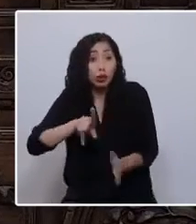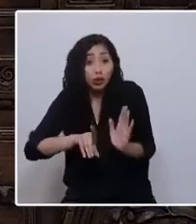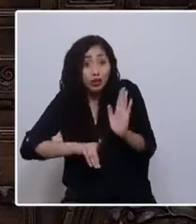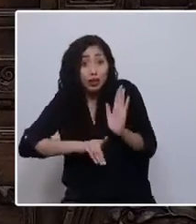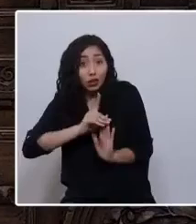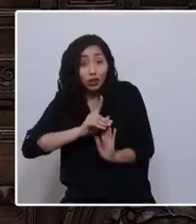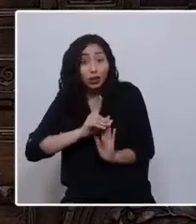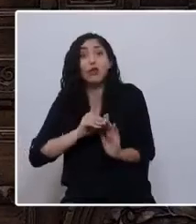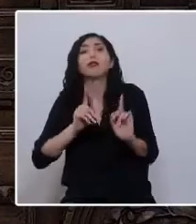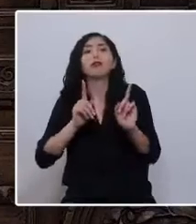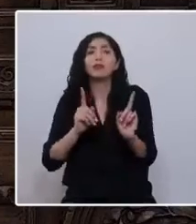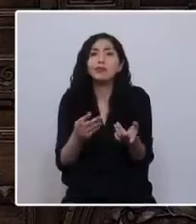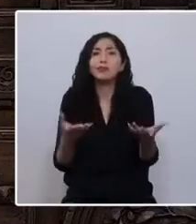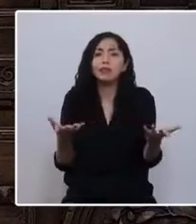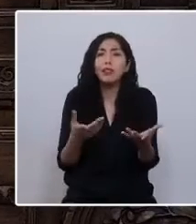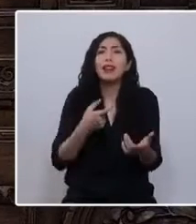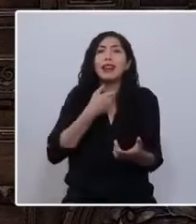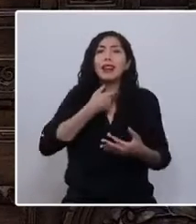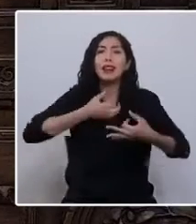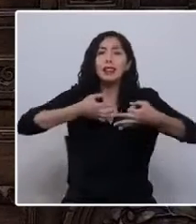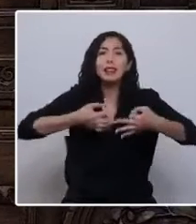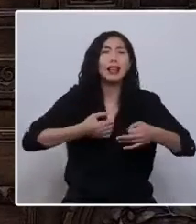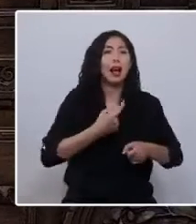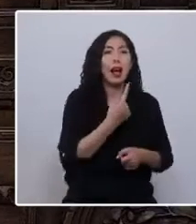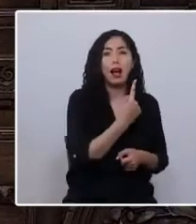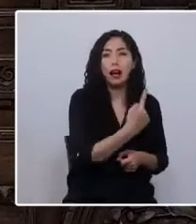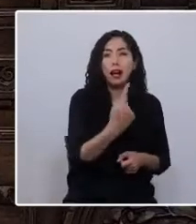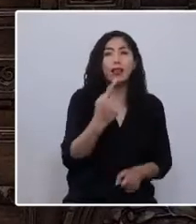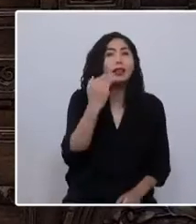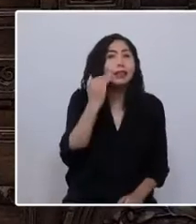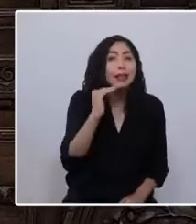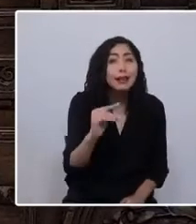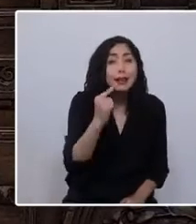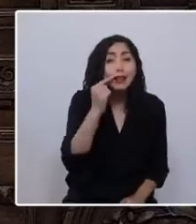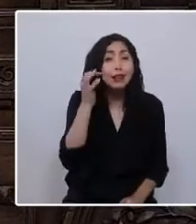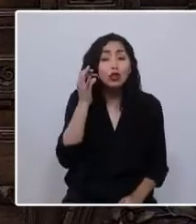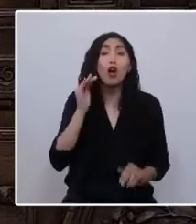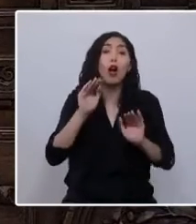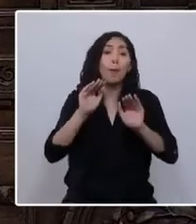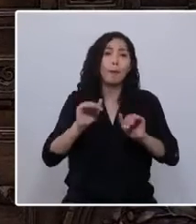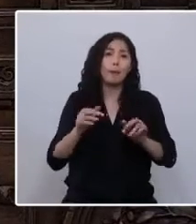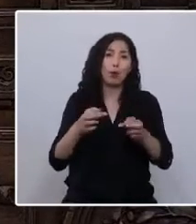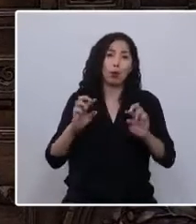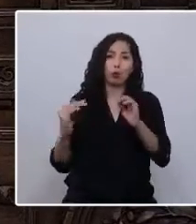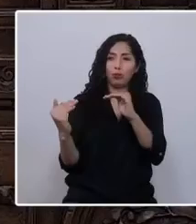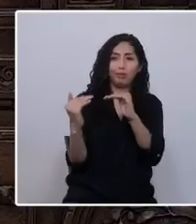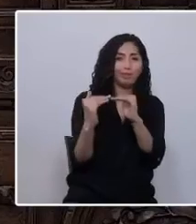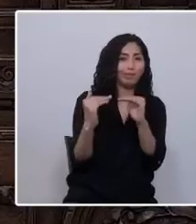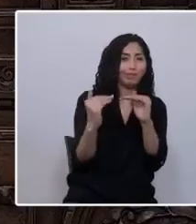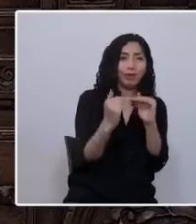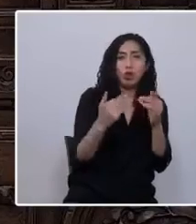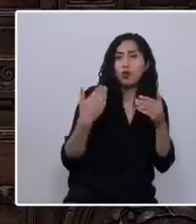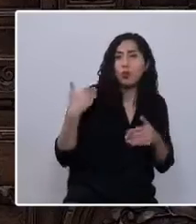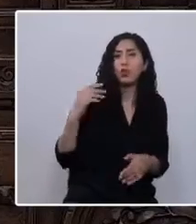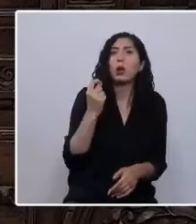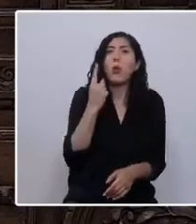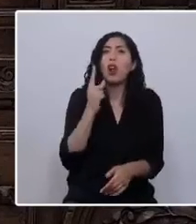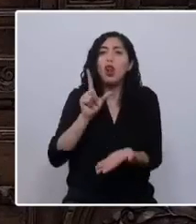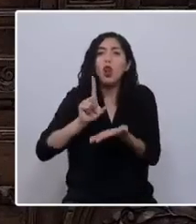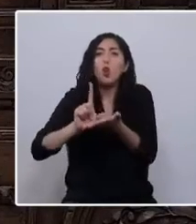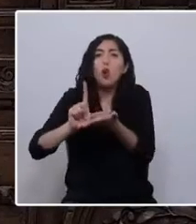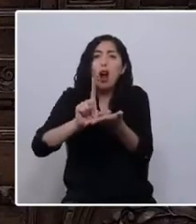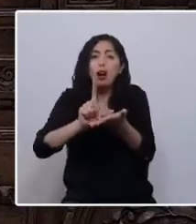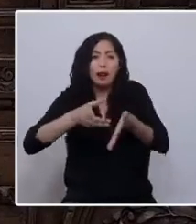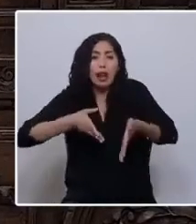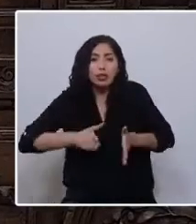por la capacidad de garantizarle a cada niña y niño las mismas oportunidades, independientemente del lugar geográfico o social donde le